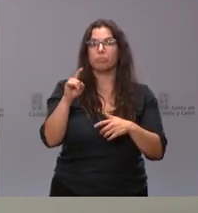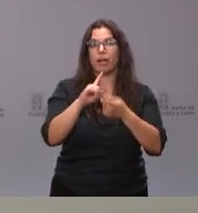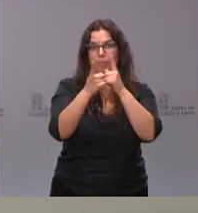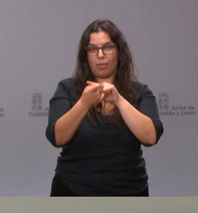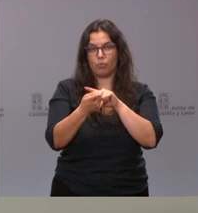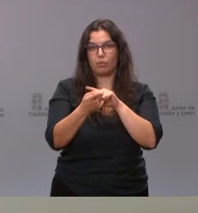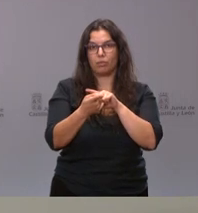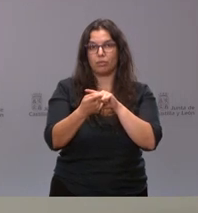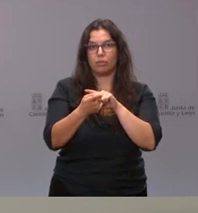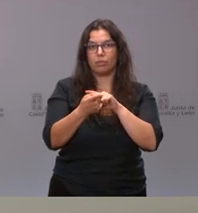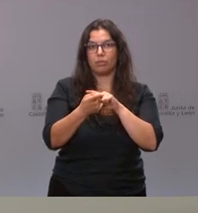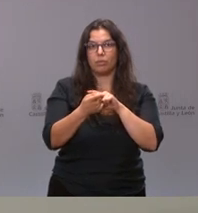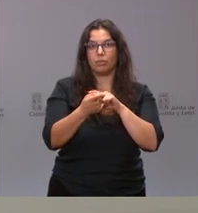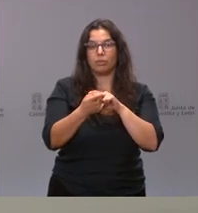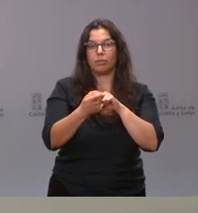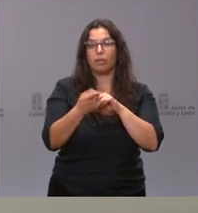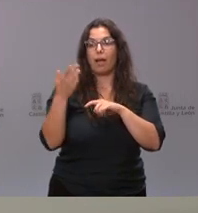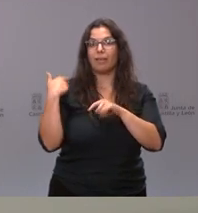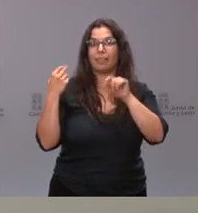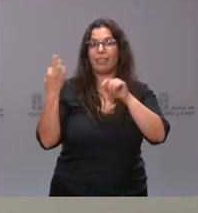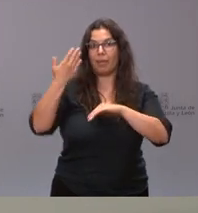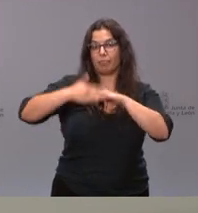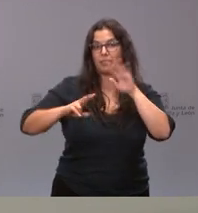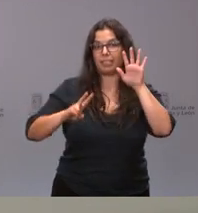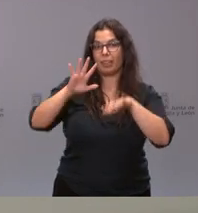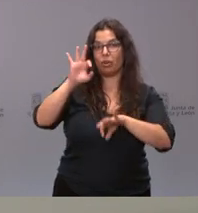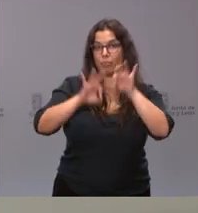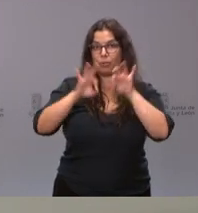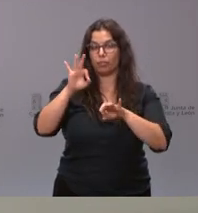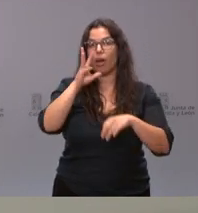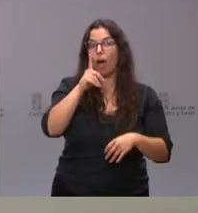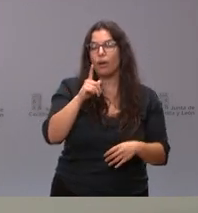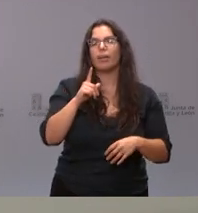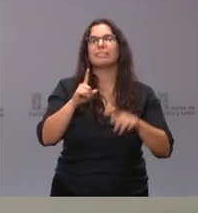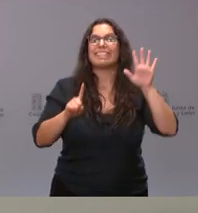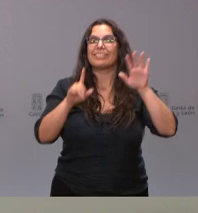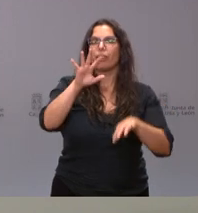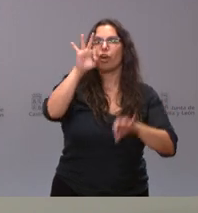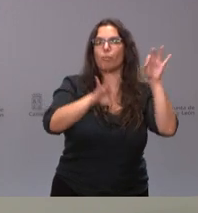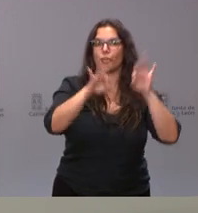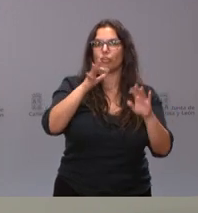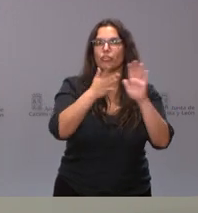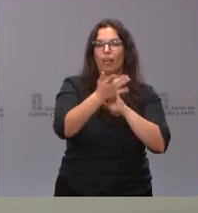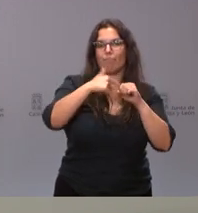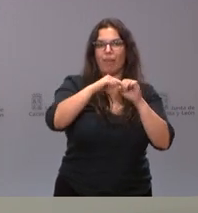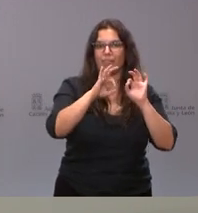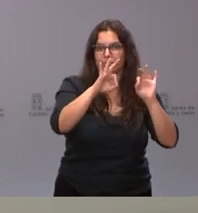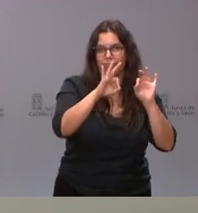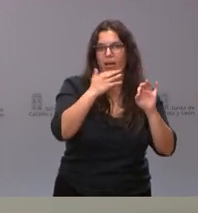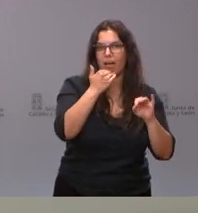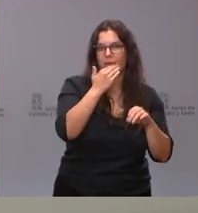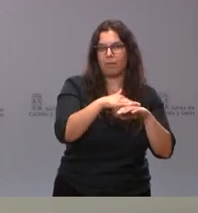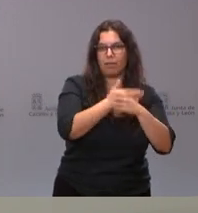y en vez de ser el 75% de discapacidad, como hasta ahora pasa a ser el 65%, con lo cual mejoramos y ampliamos las condiciones